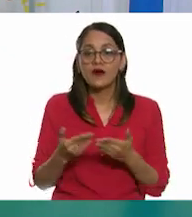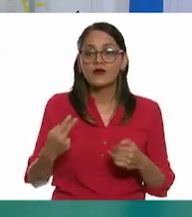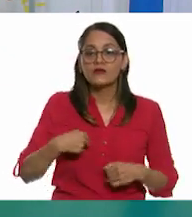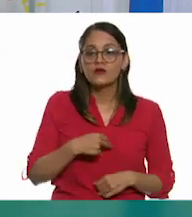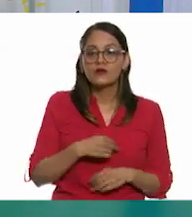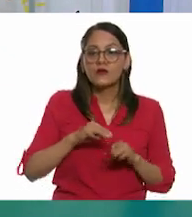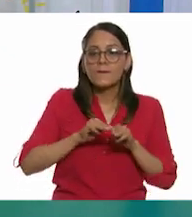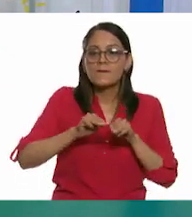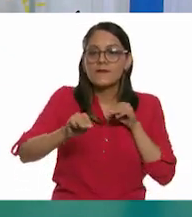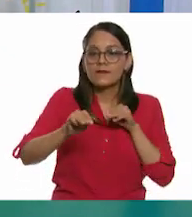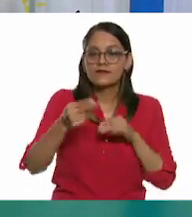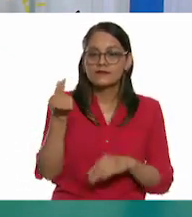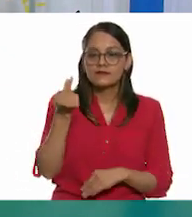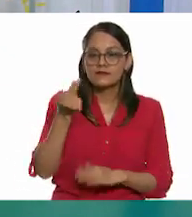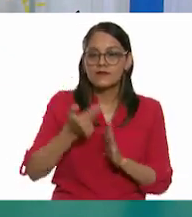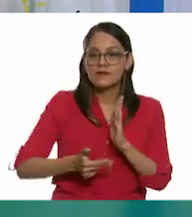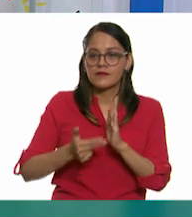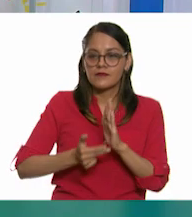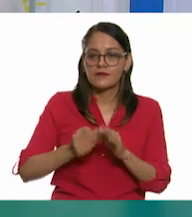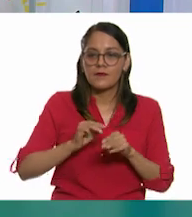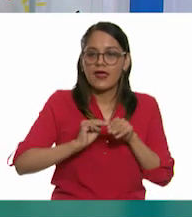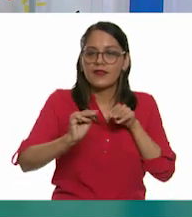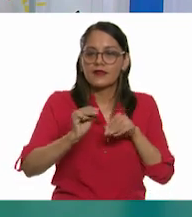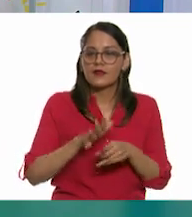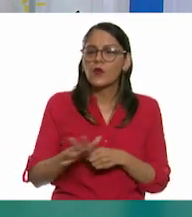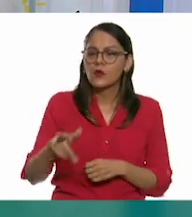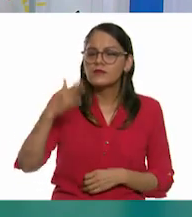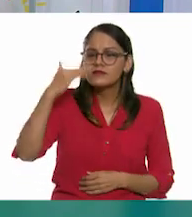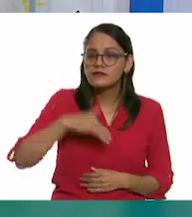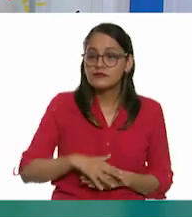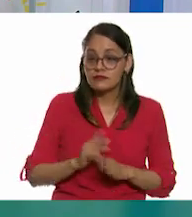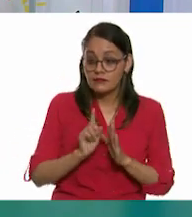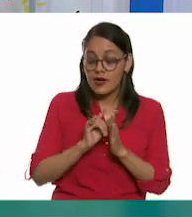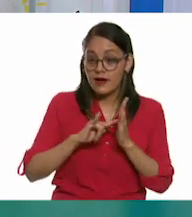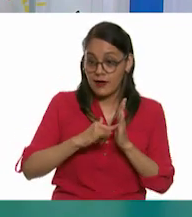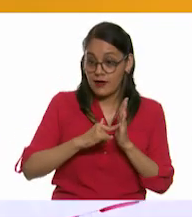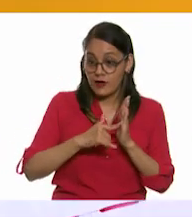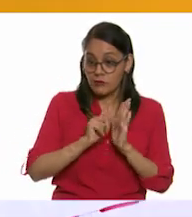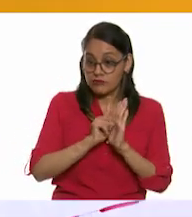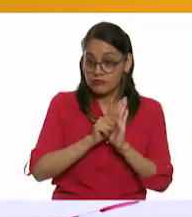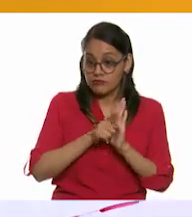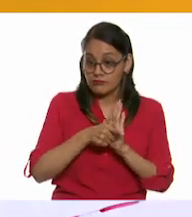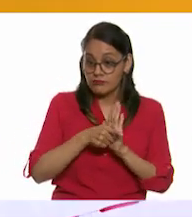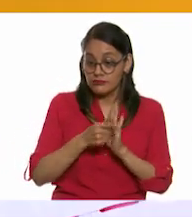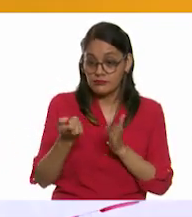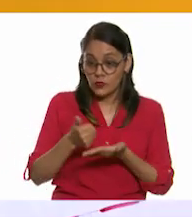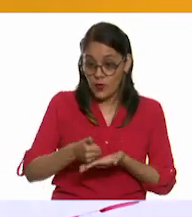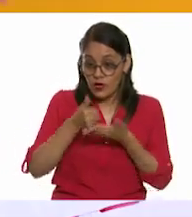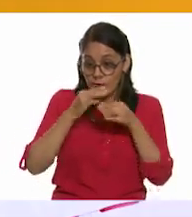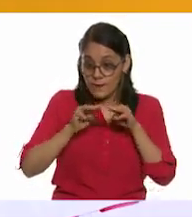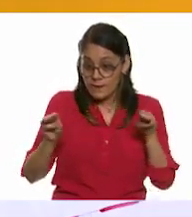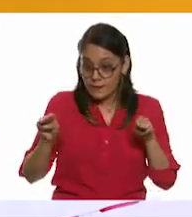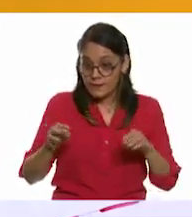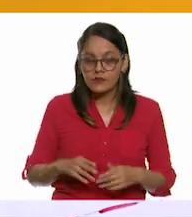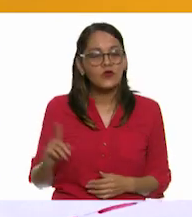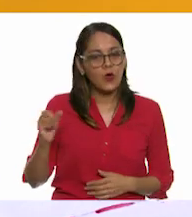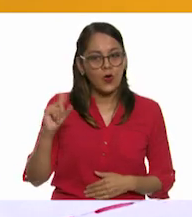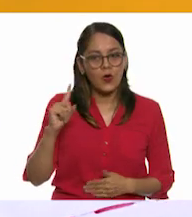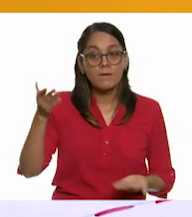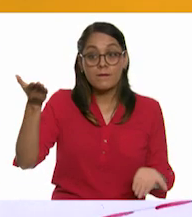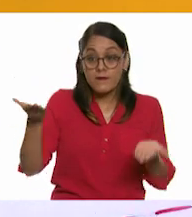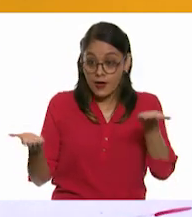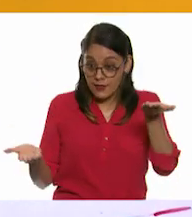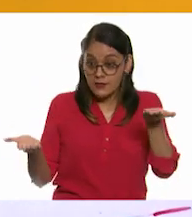medición. ¿Cuál creen que sea el instrumento más adecuado? ¿Un reloj? ¿Un reloj? No, el reloj no sirve para medir el tiempo. ¡Una balanza!